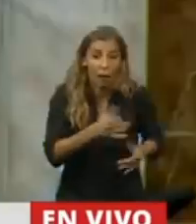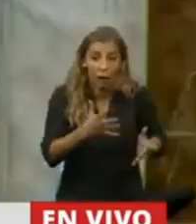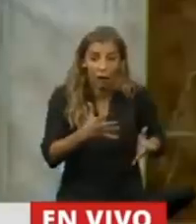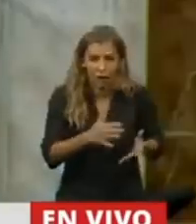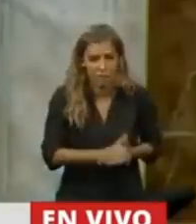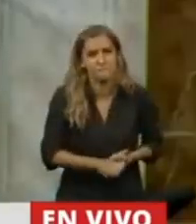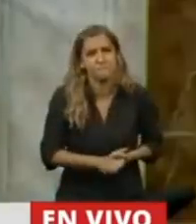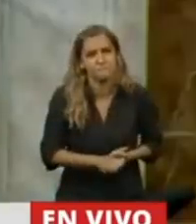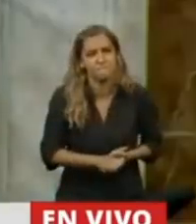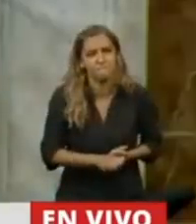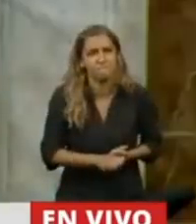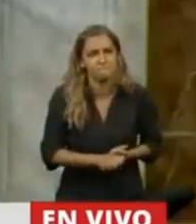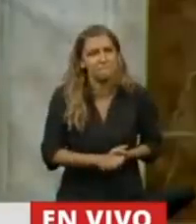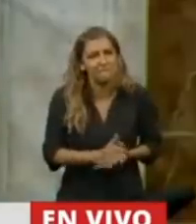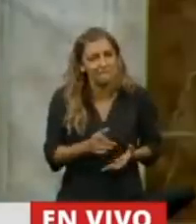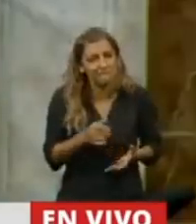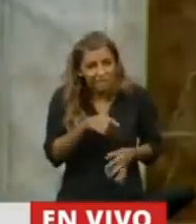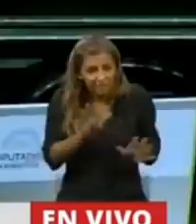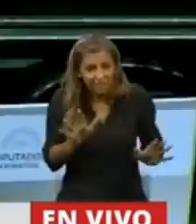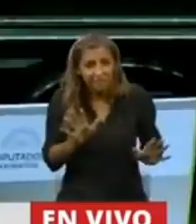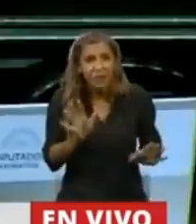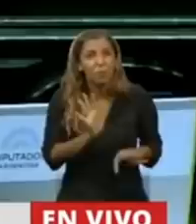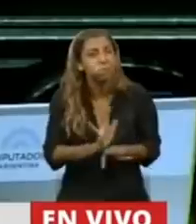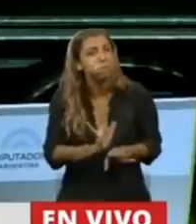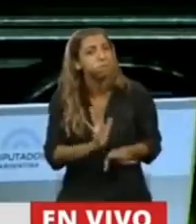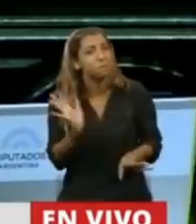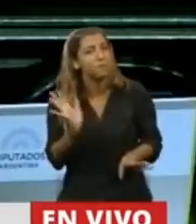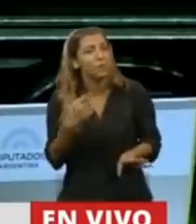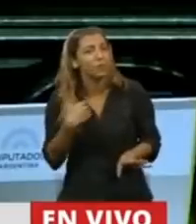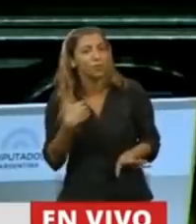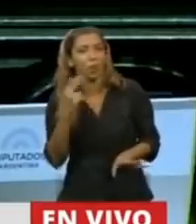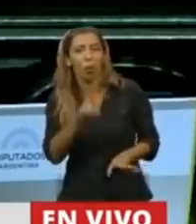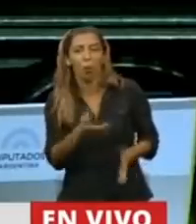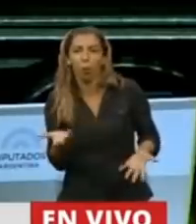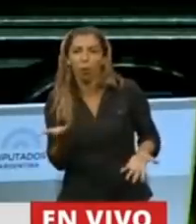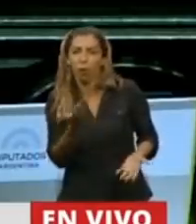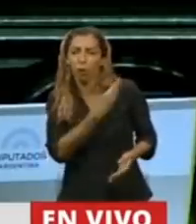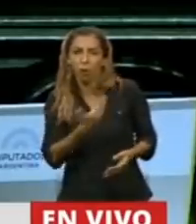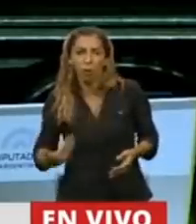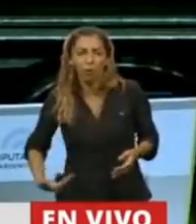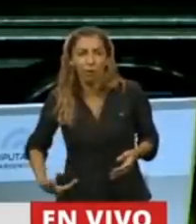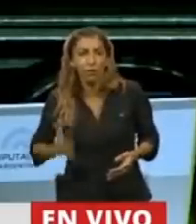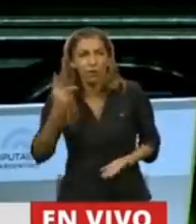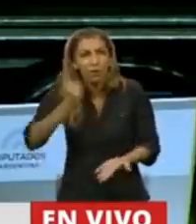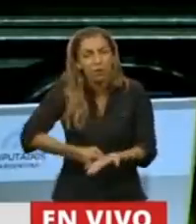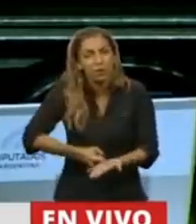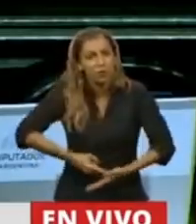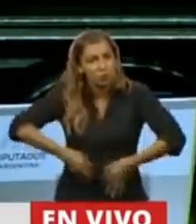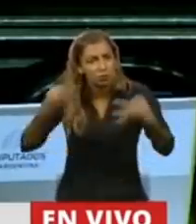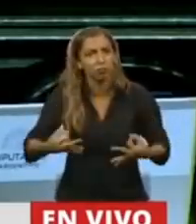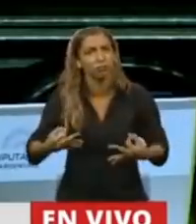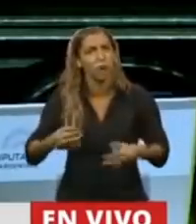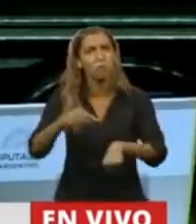lo cierto es que es una medida correcta la que se toma y que se toma a tiempo. Y si el